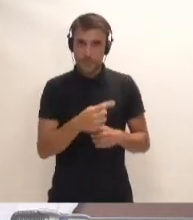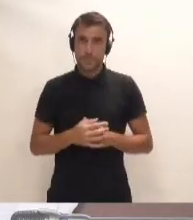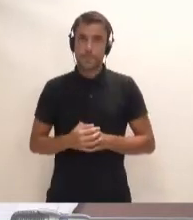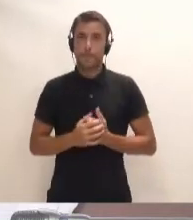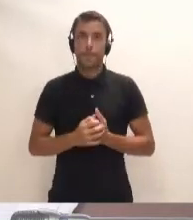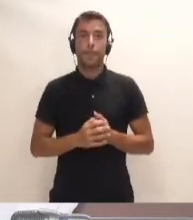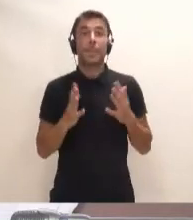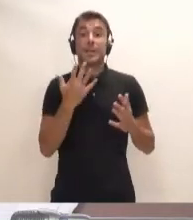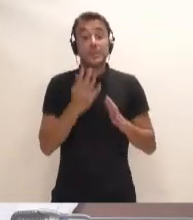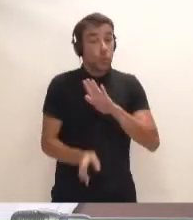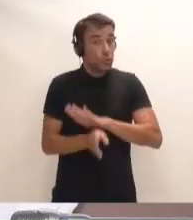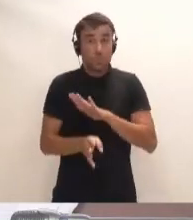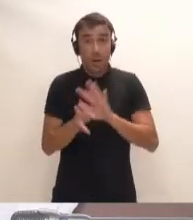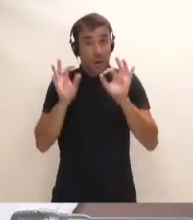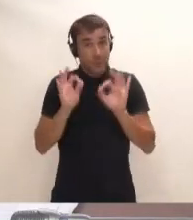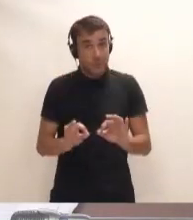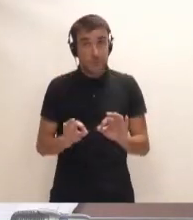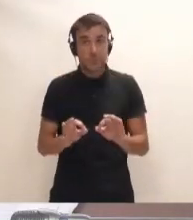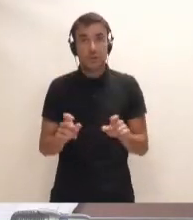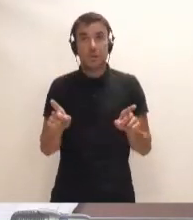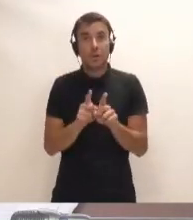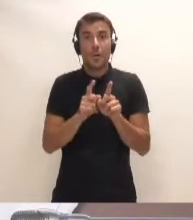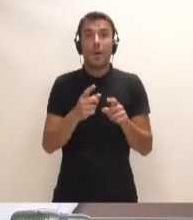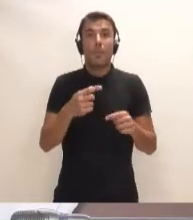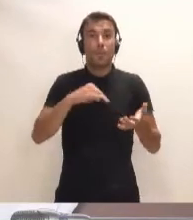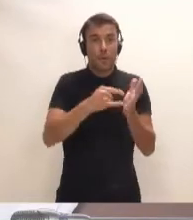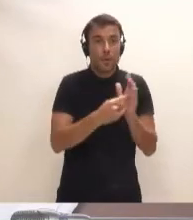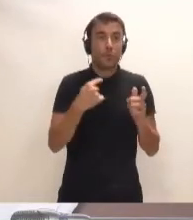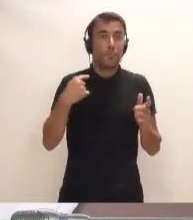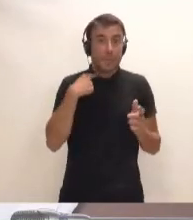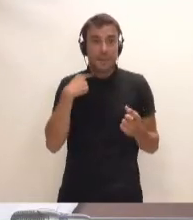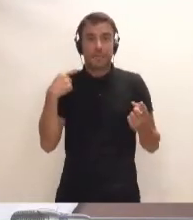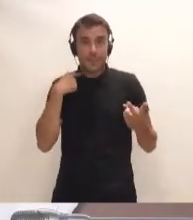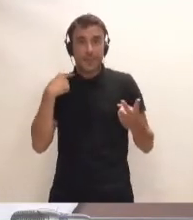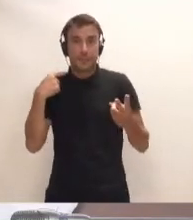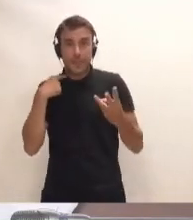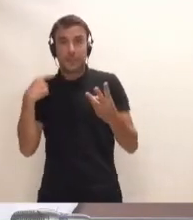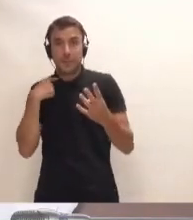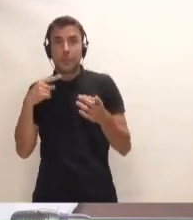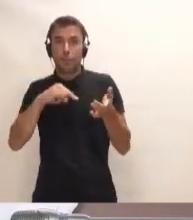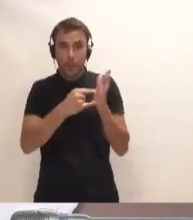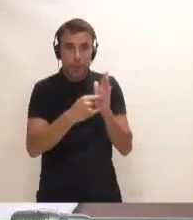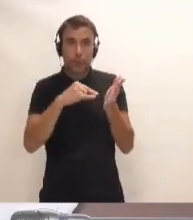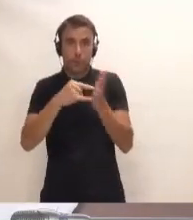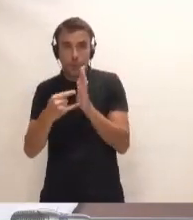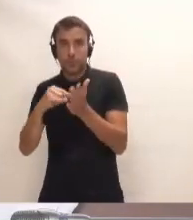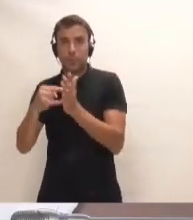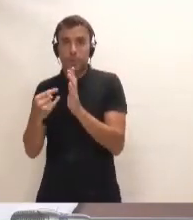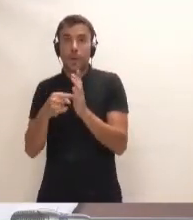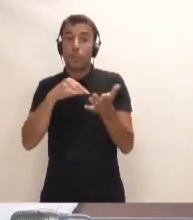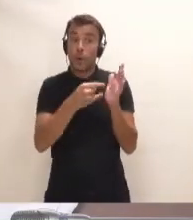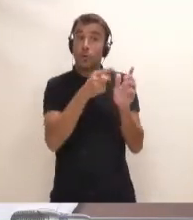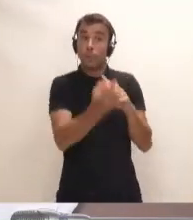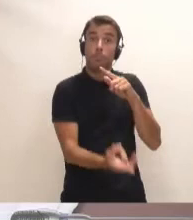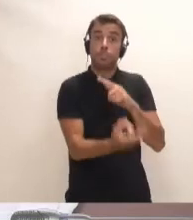Y que si continuamos así y continuamos perdiendo proyectos uno tras de otro, proyectos que se iniciaron de la mano de